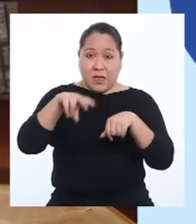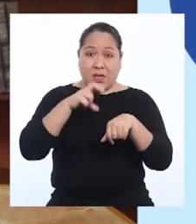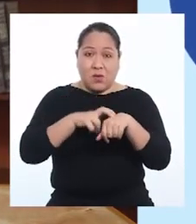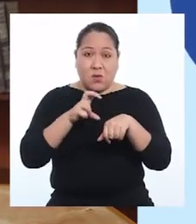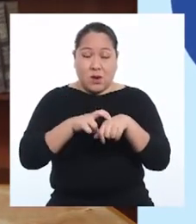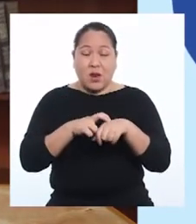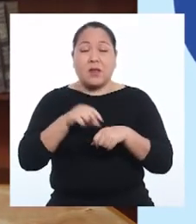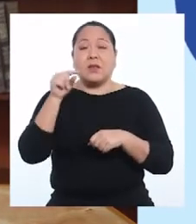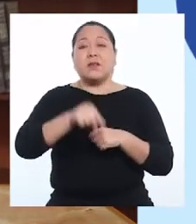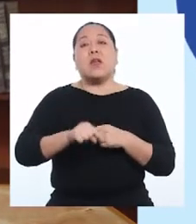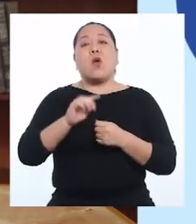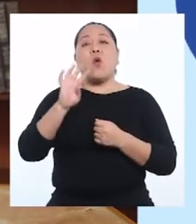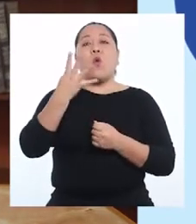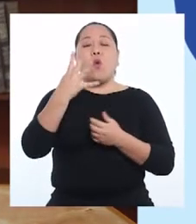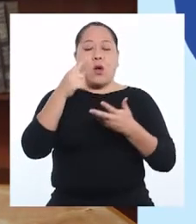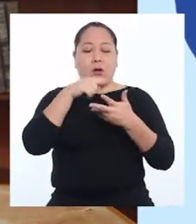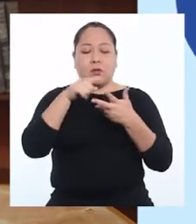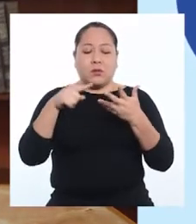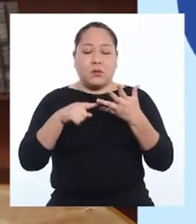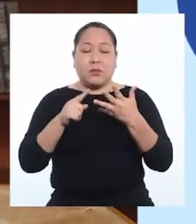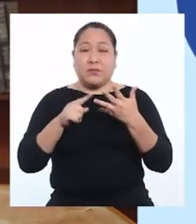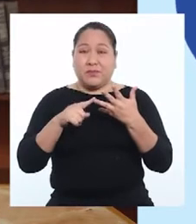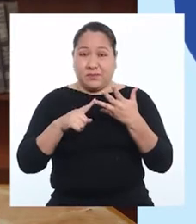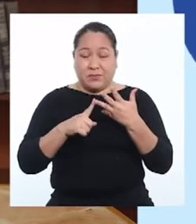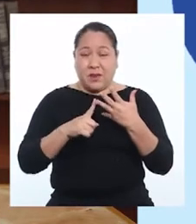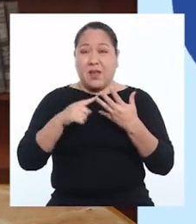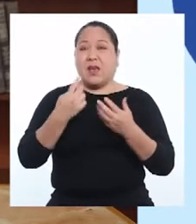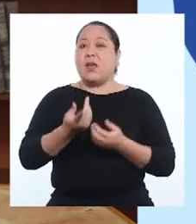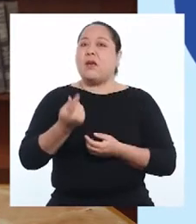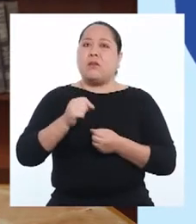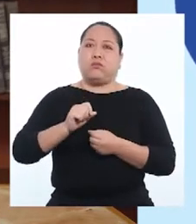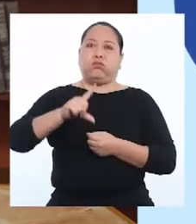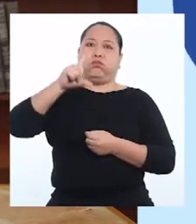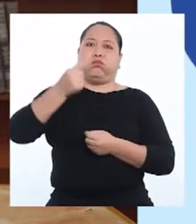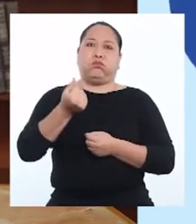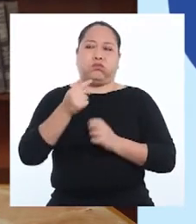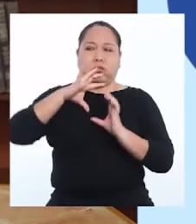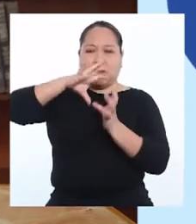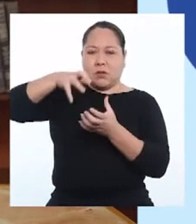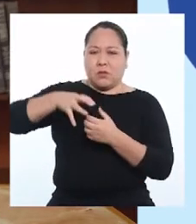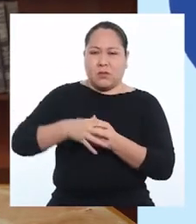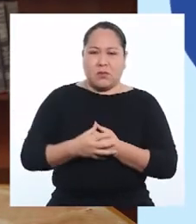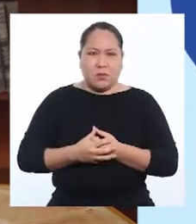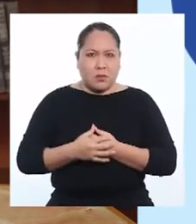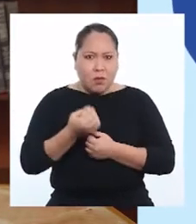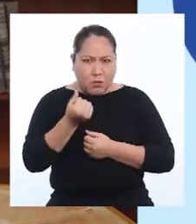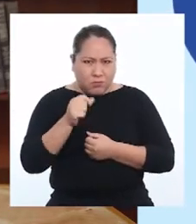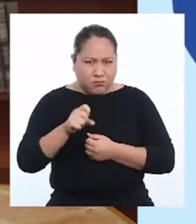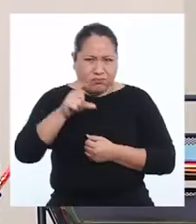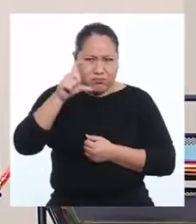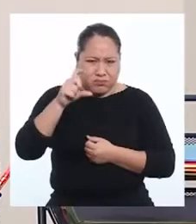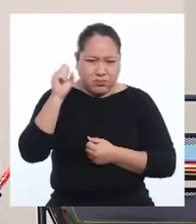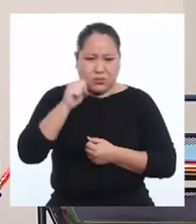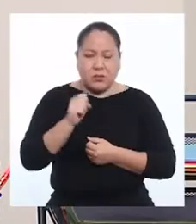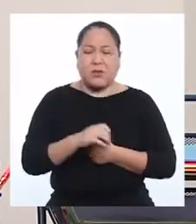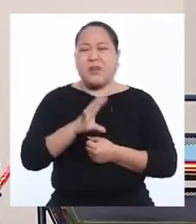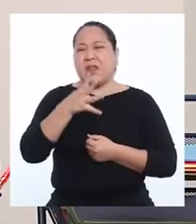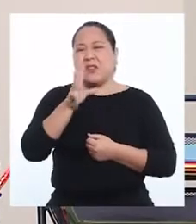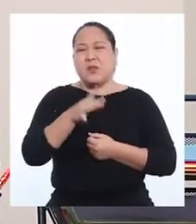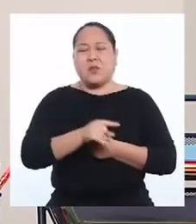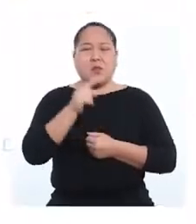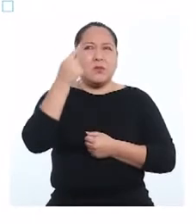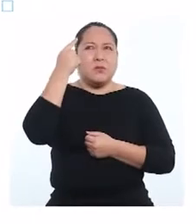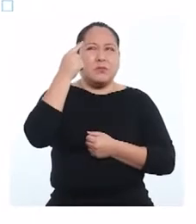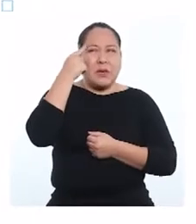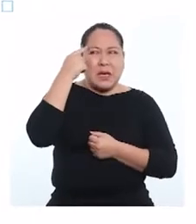silvestre es la cuarta actividad ilícita más lucrativa del mundo. ¿Tan lucrativo